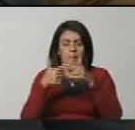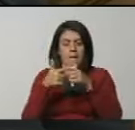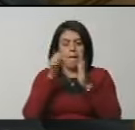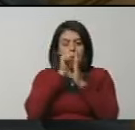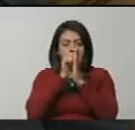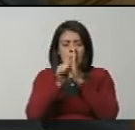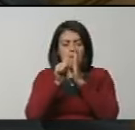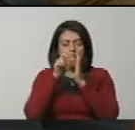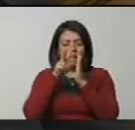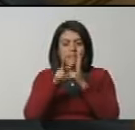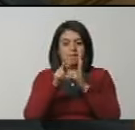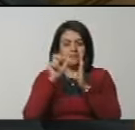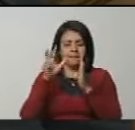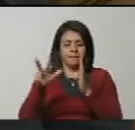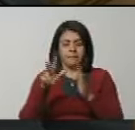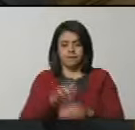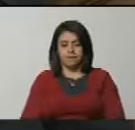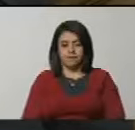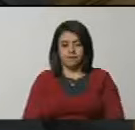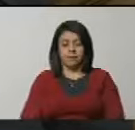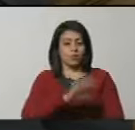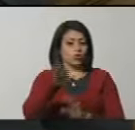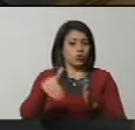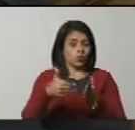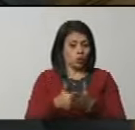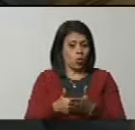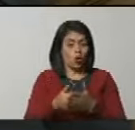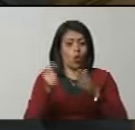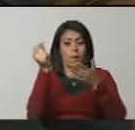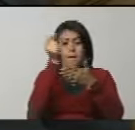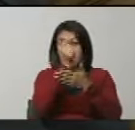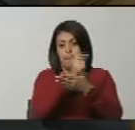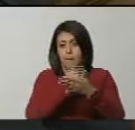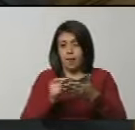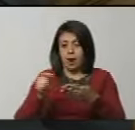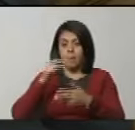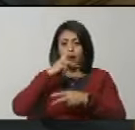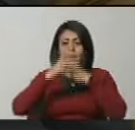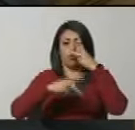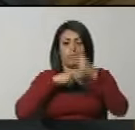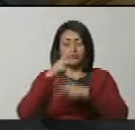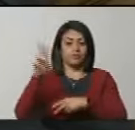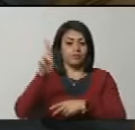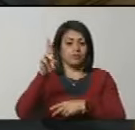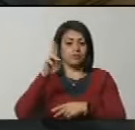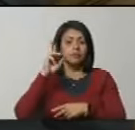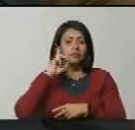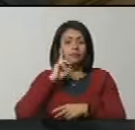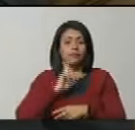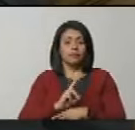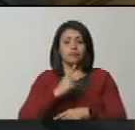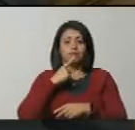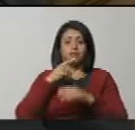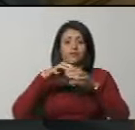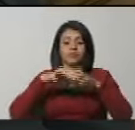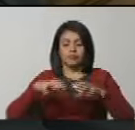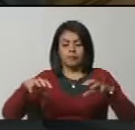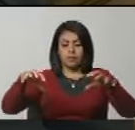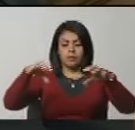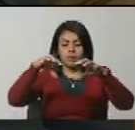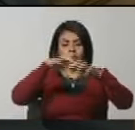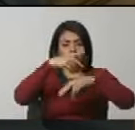términos. Artículo 23. Todo mapa político de la República Bolivariana de Venezuela, distribuido,